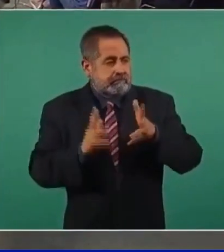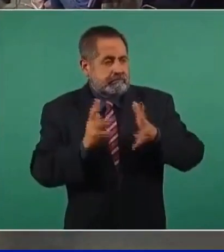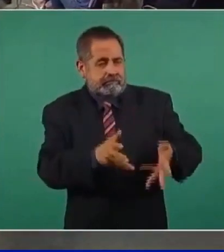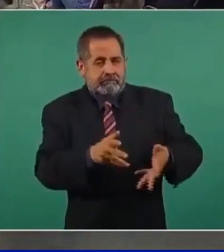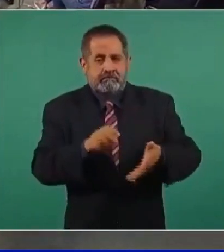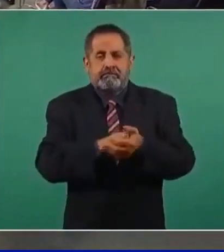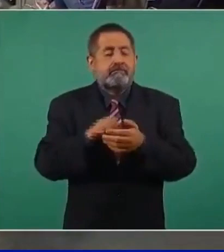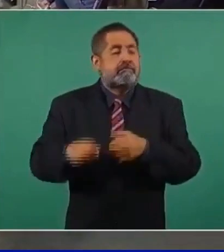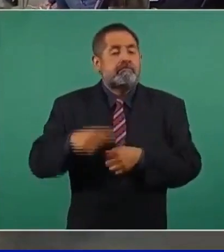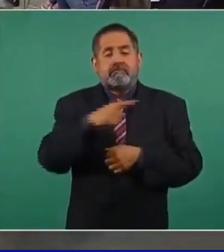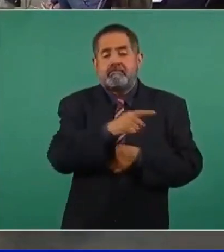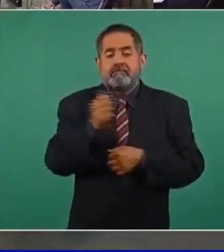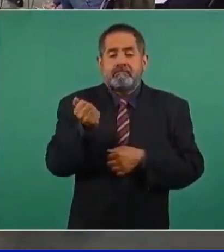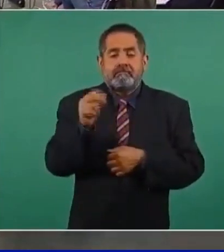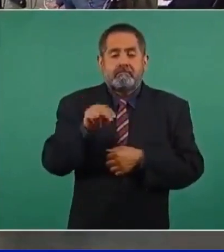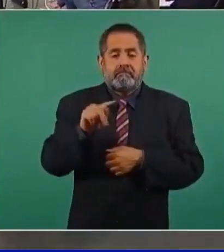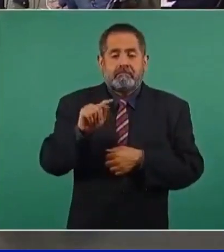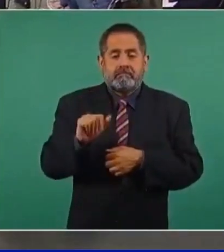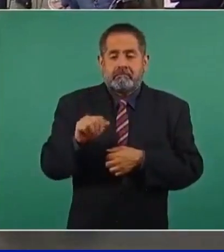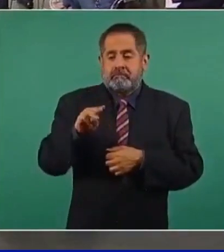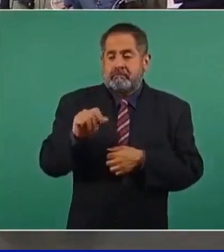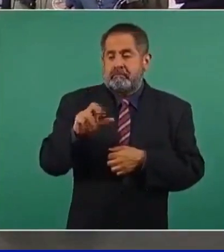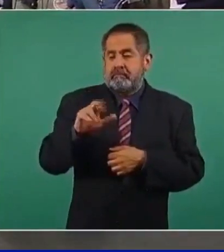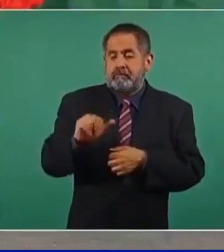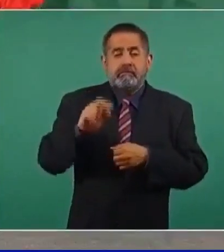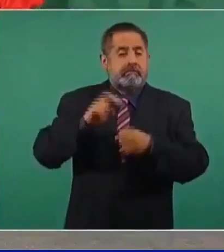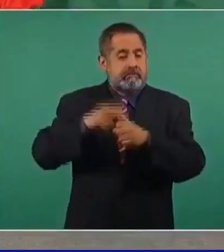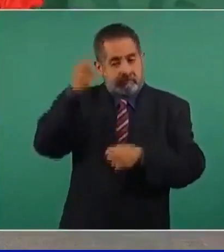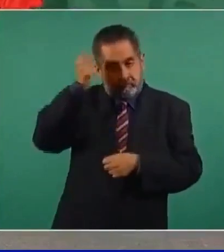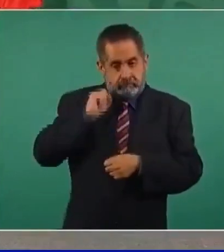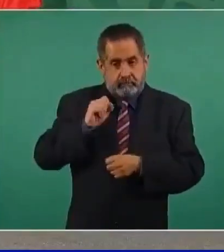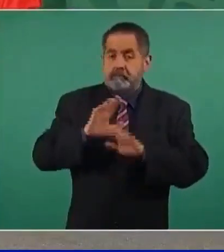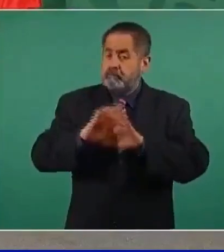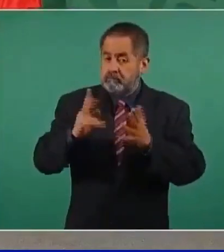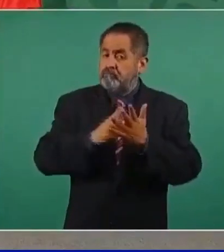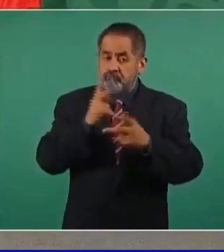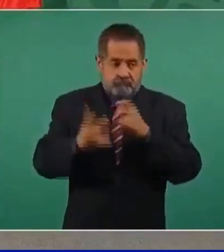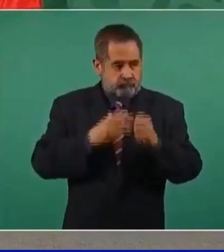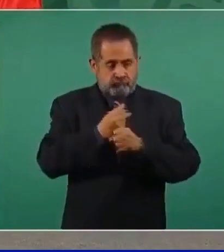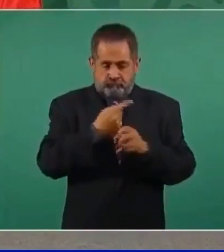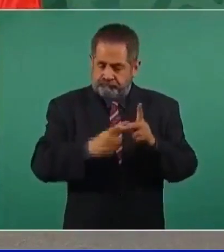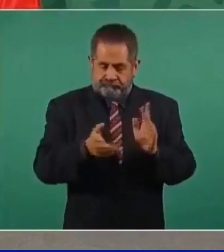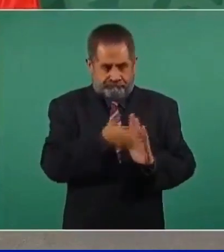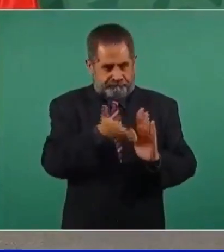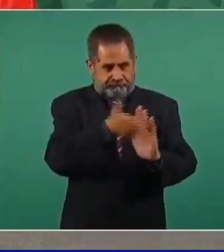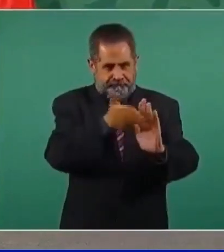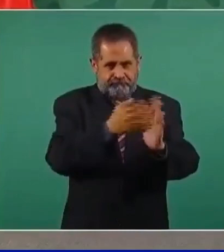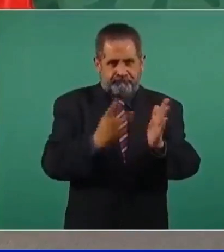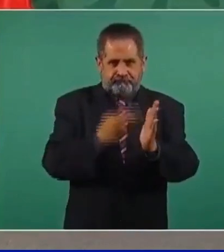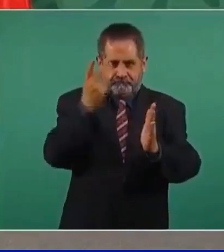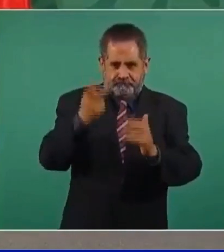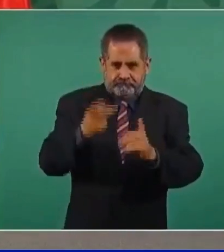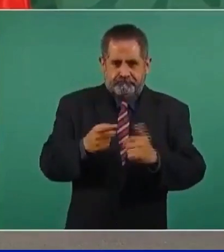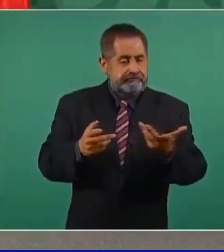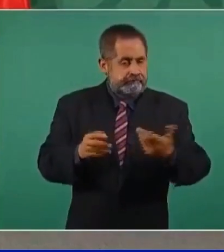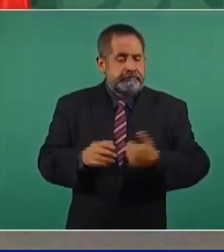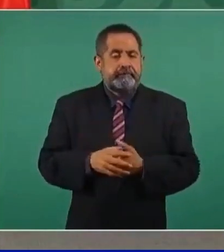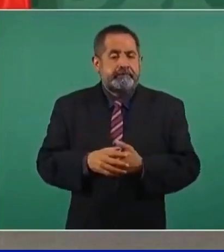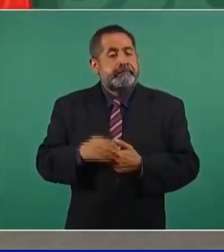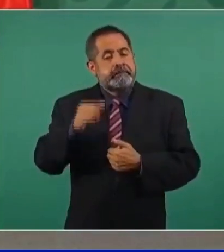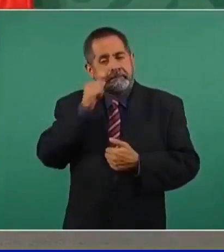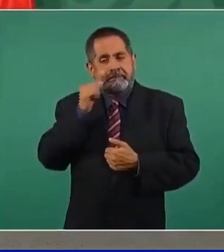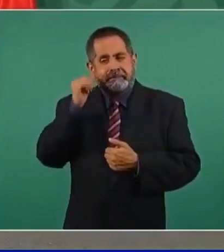caso de la presa de Santa María en Sinaloa, que ya la reiniciamos. Ayer hablamos, estamos a punto